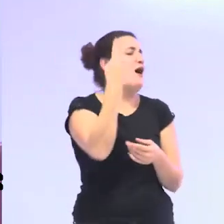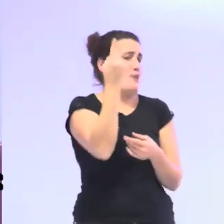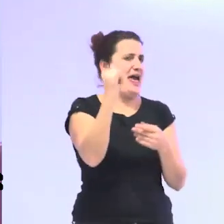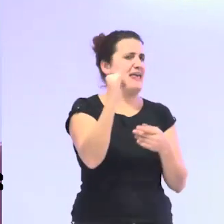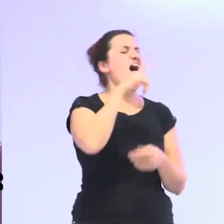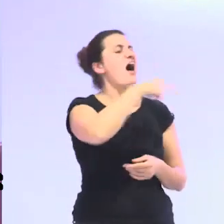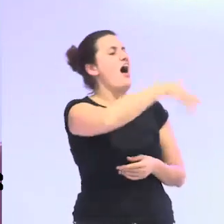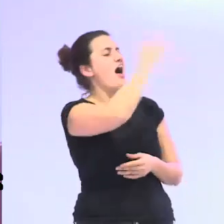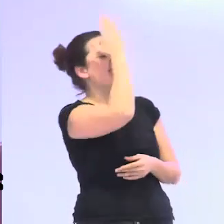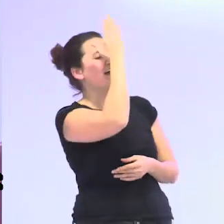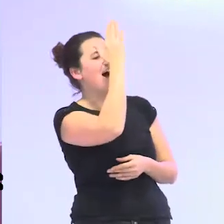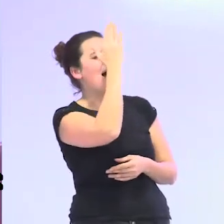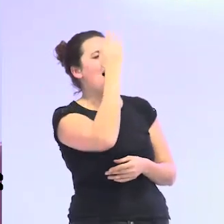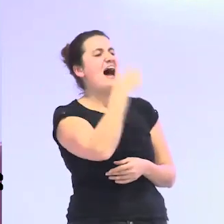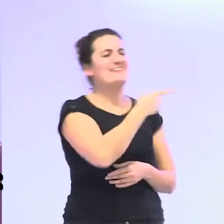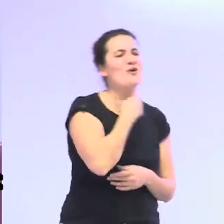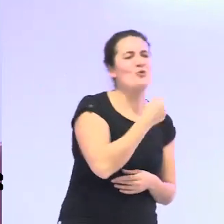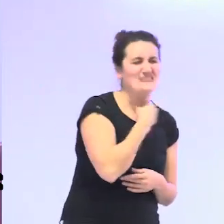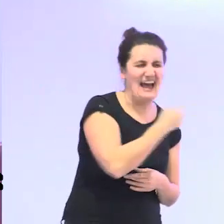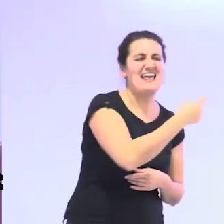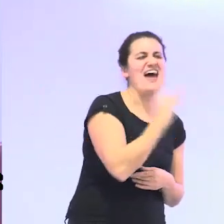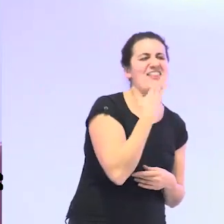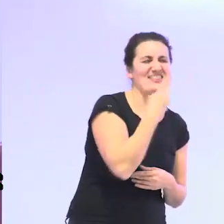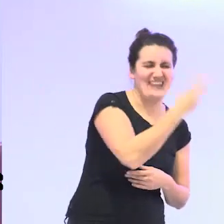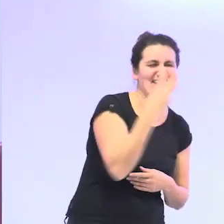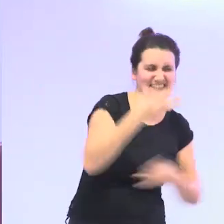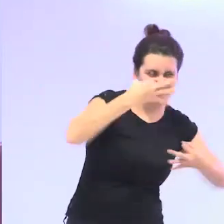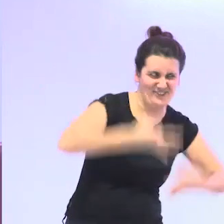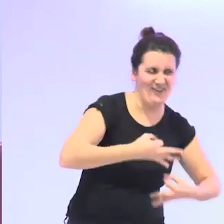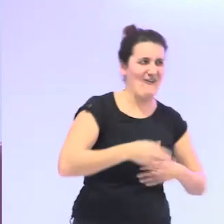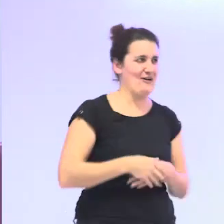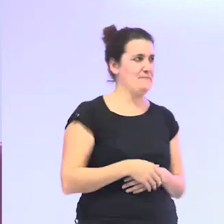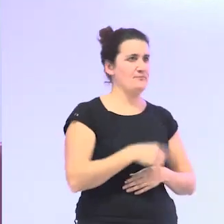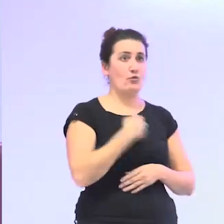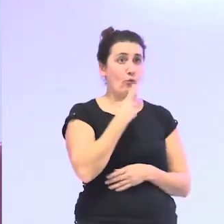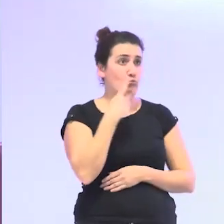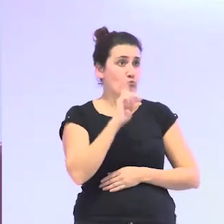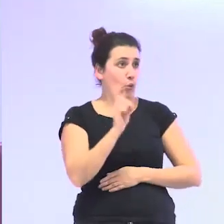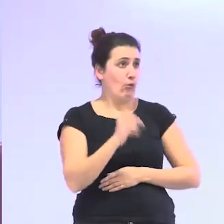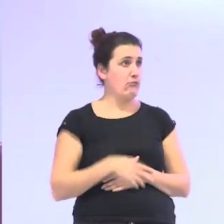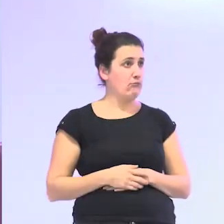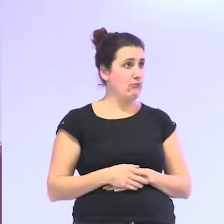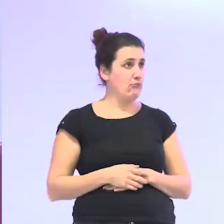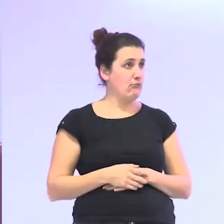anda que no te gustaría tener a ti 33 y le dije pues no